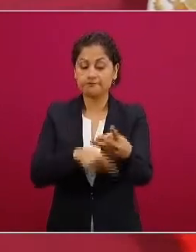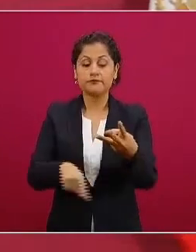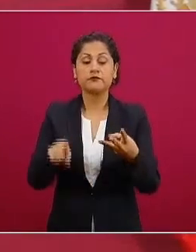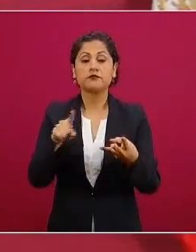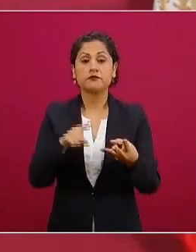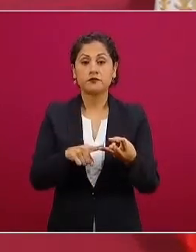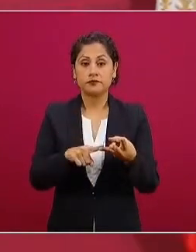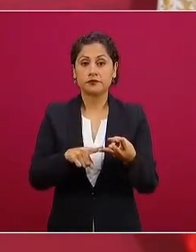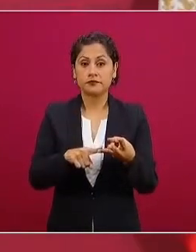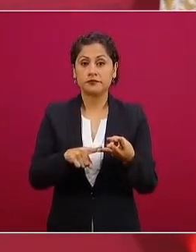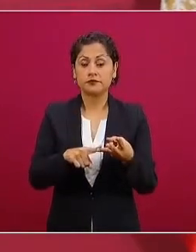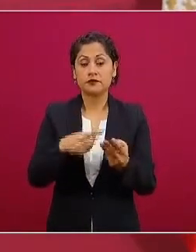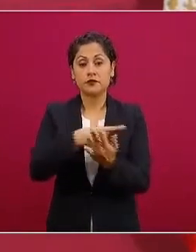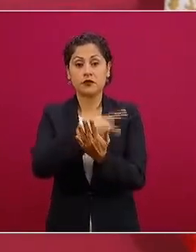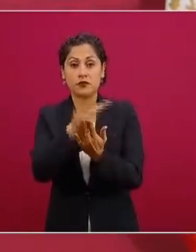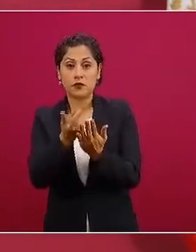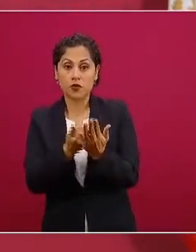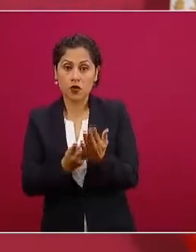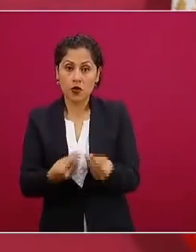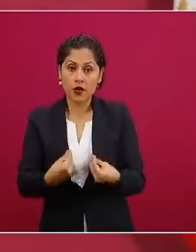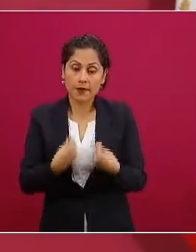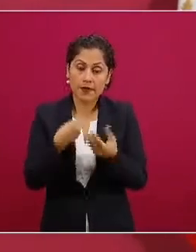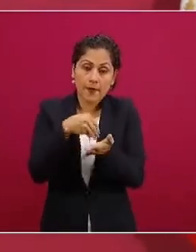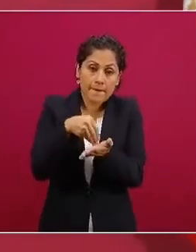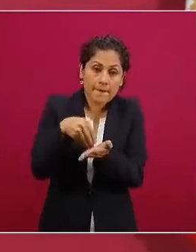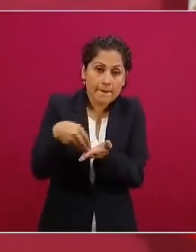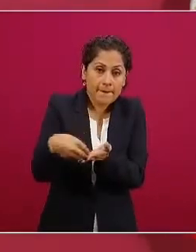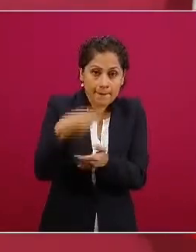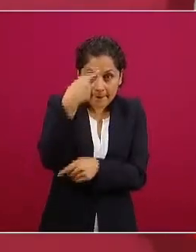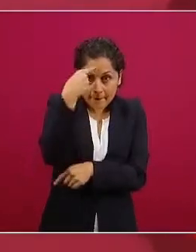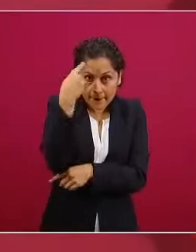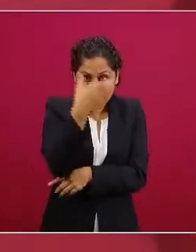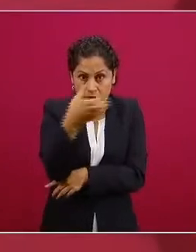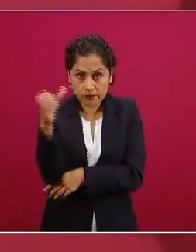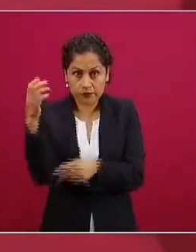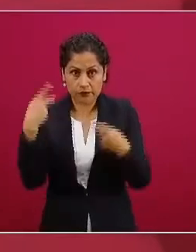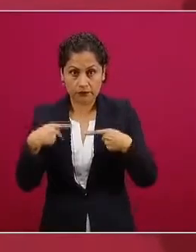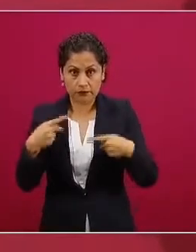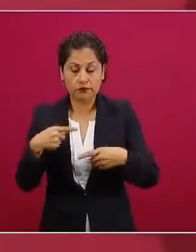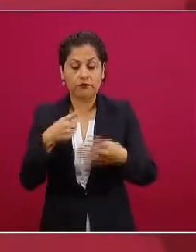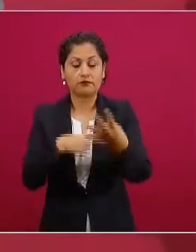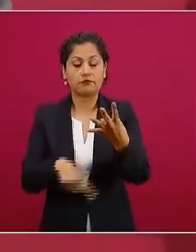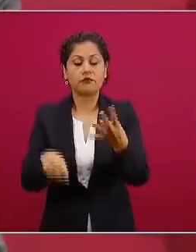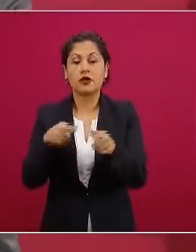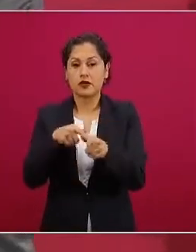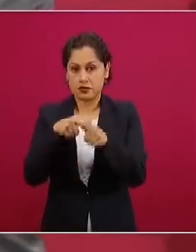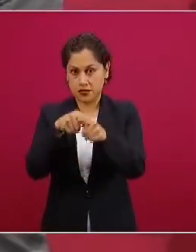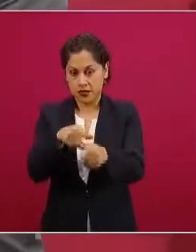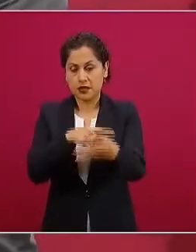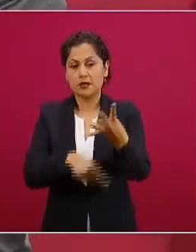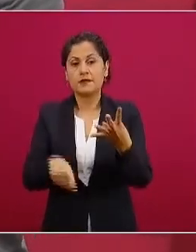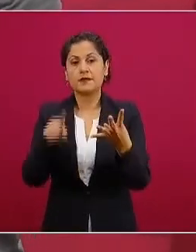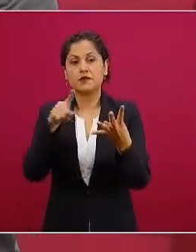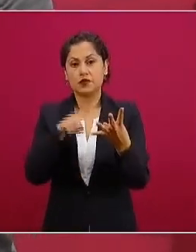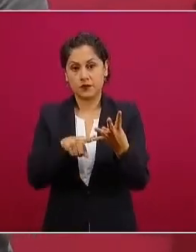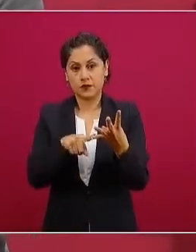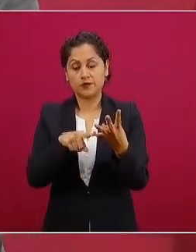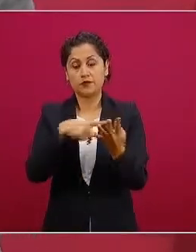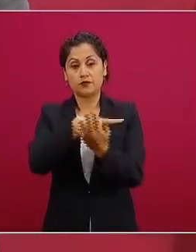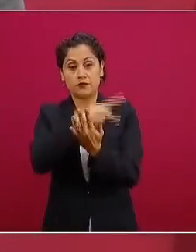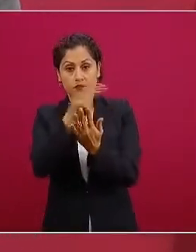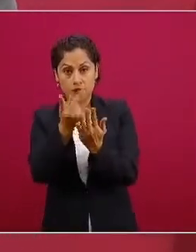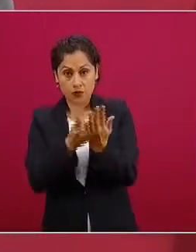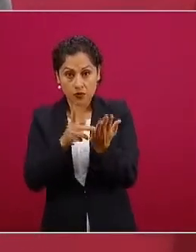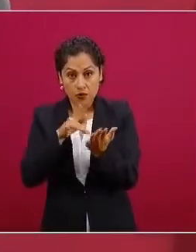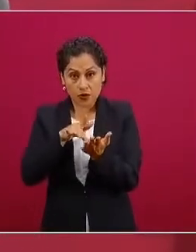Sembrando Vida. Cuatro, programa de apoyo para el bienestar